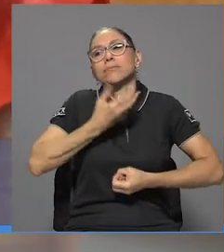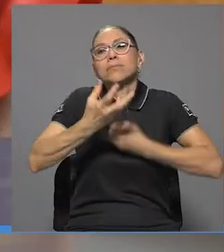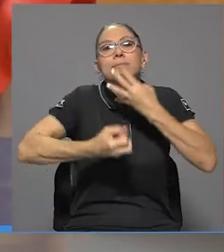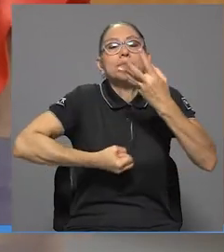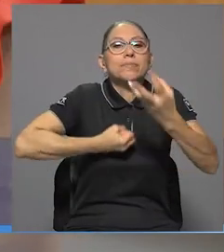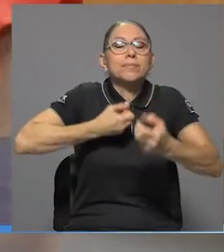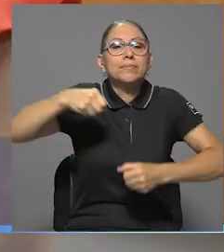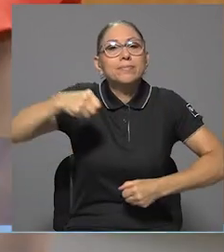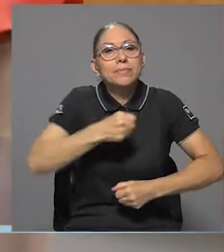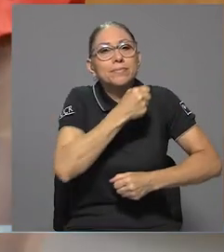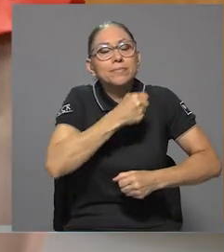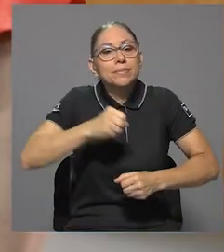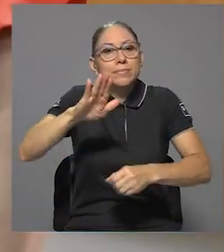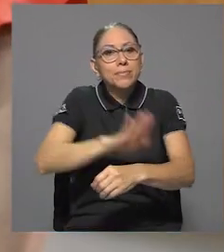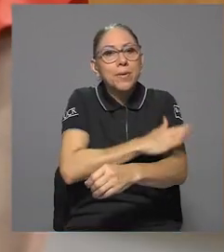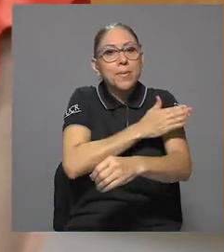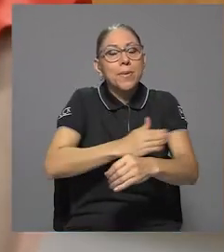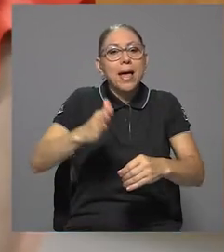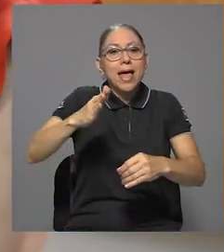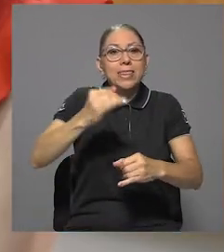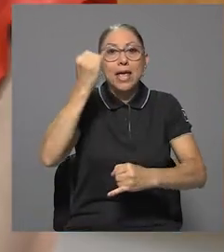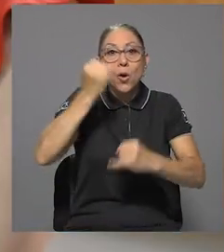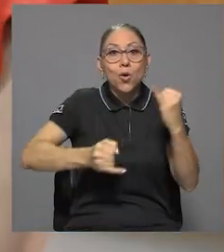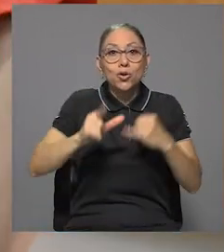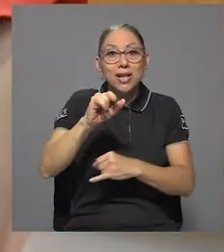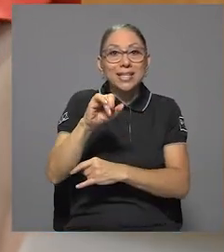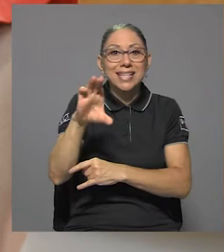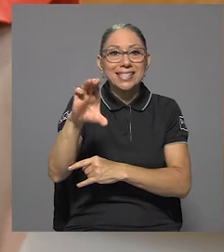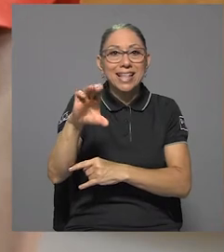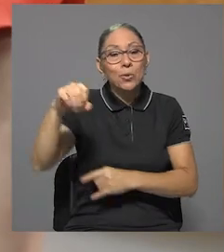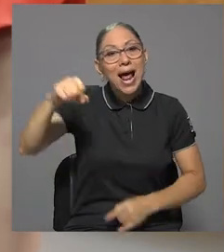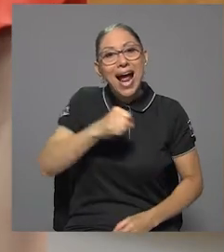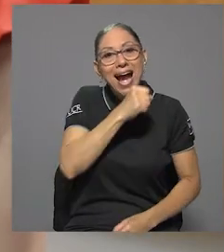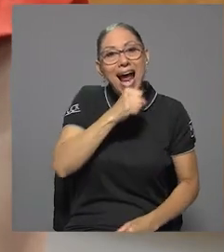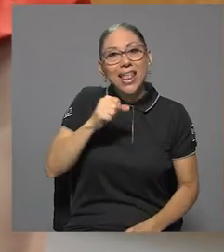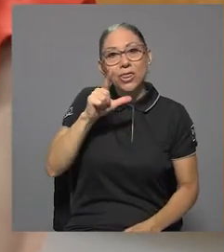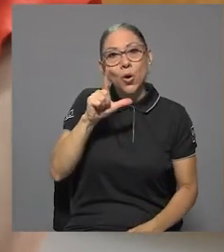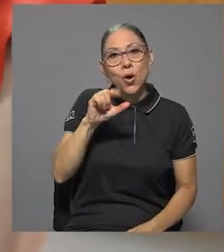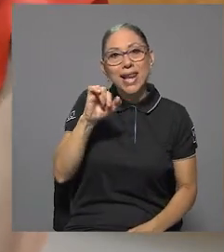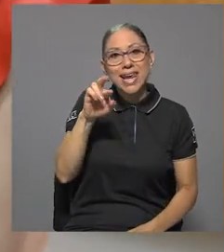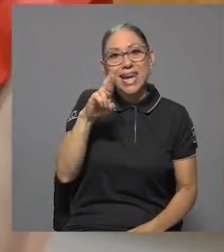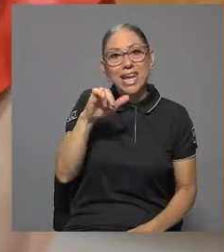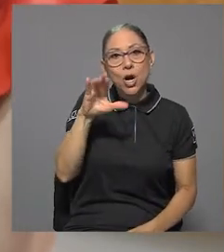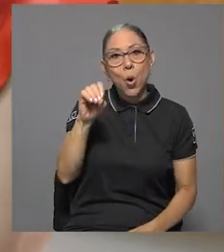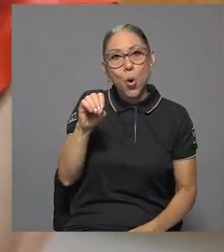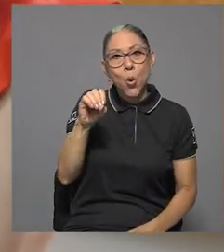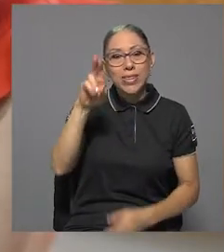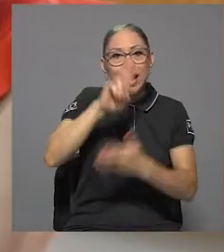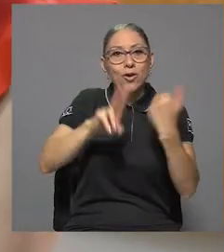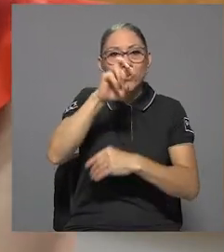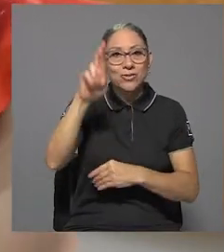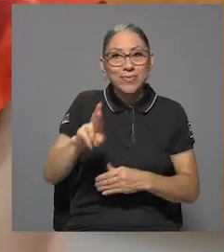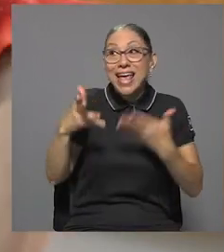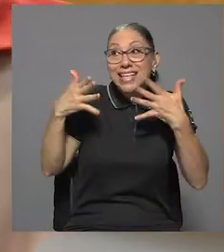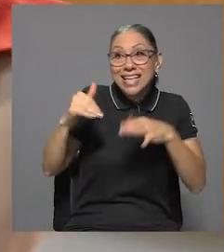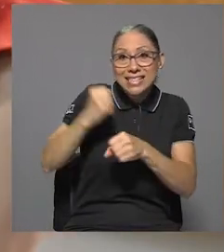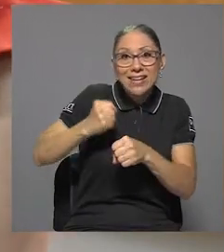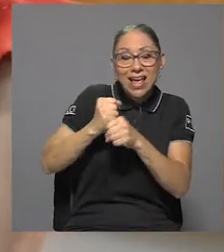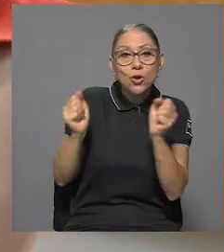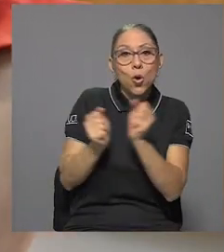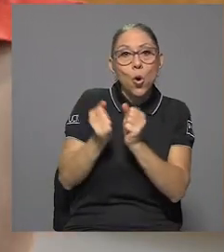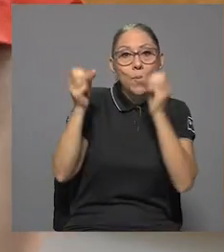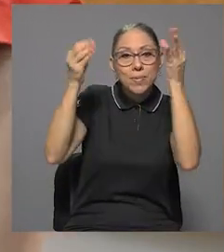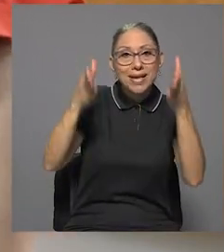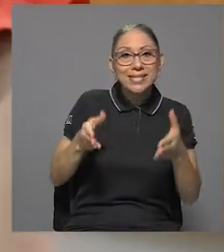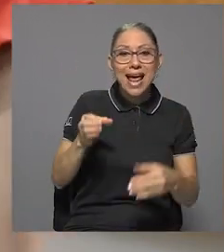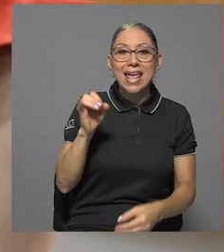conclusión, de licenciatura en canto, canto lírico de la Universidad de Costa Rica. Ya estamos trabajando con mi maestra